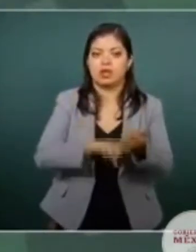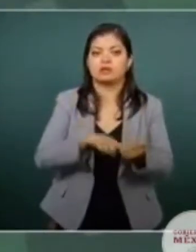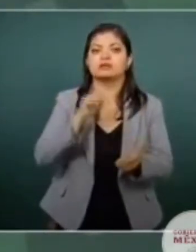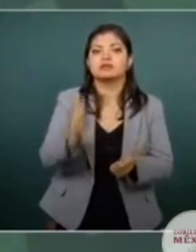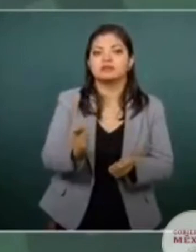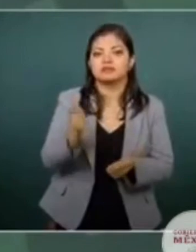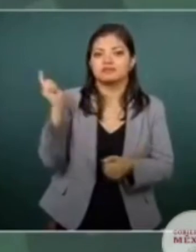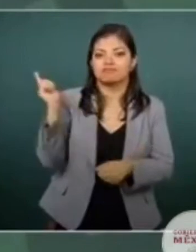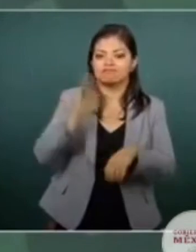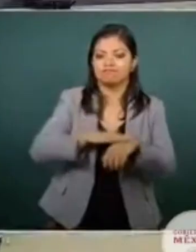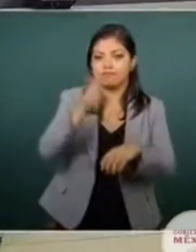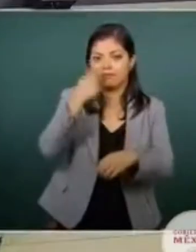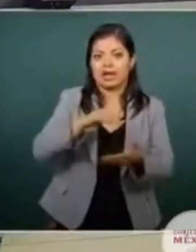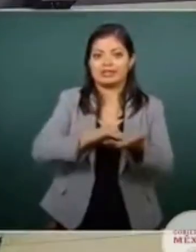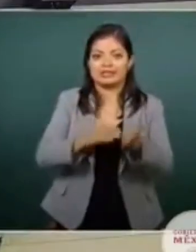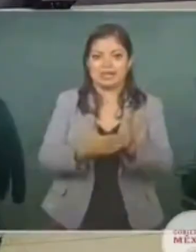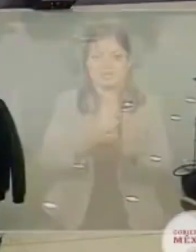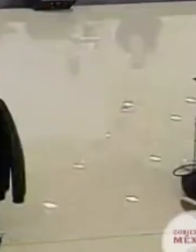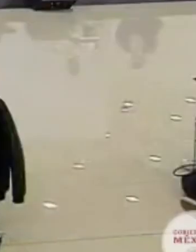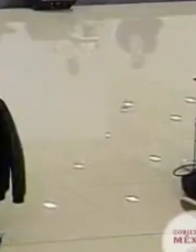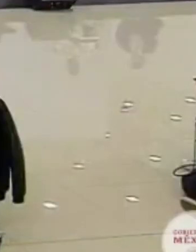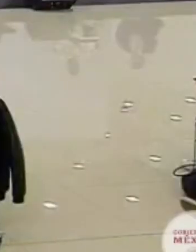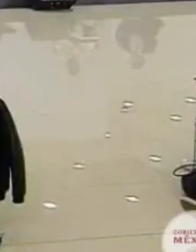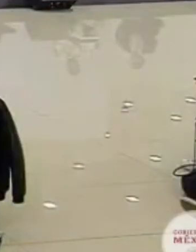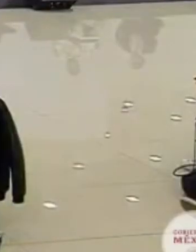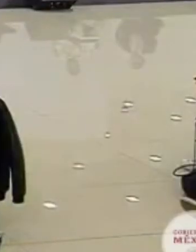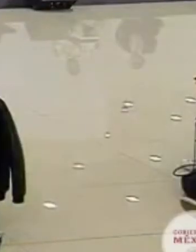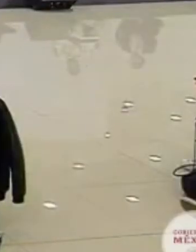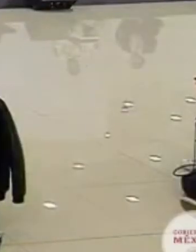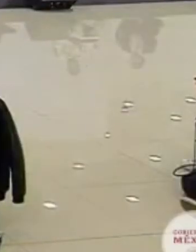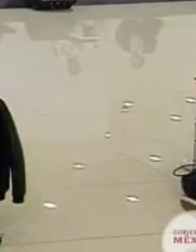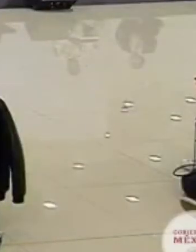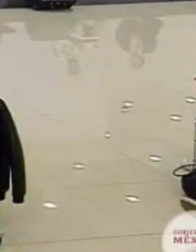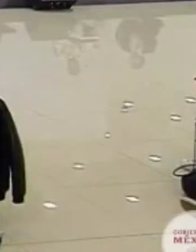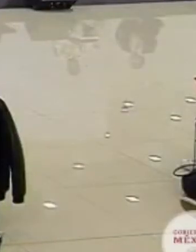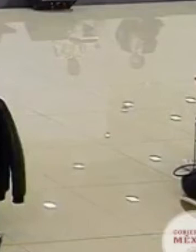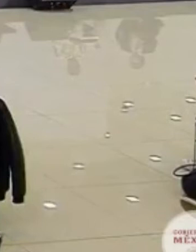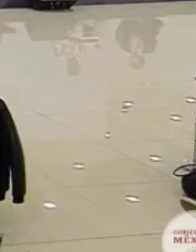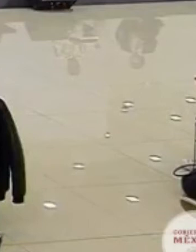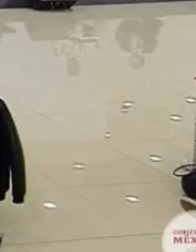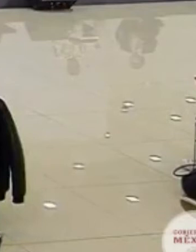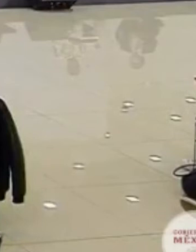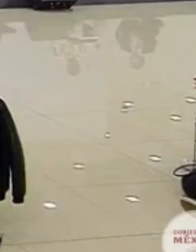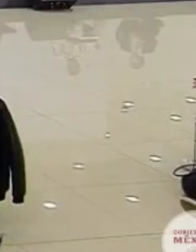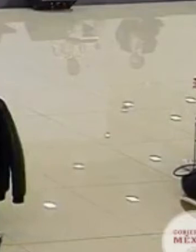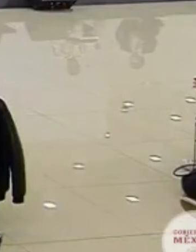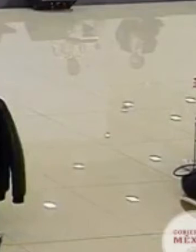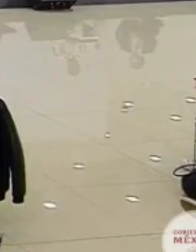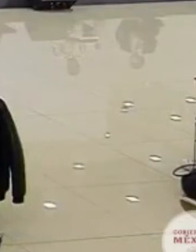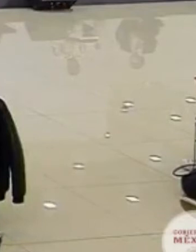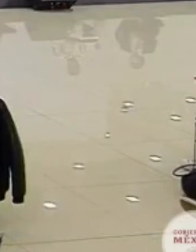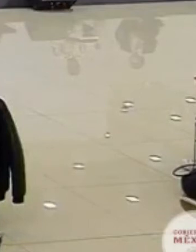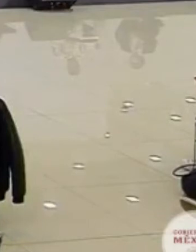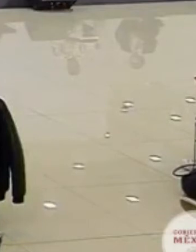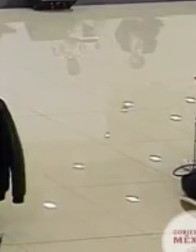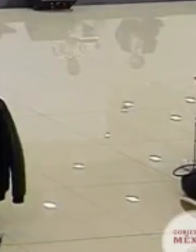buscado, esa presencia territorial en Jalisco y en todos los estados de la República. Los aseguramientos